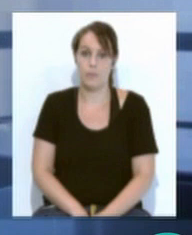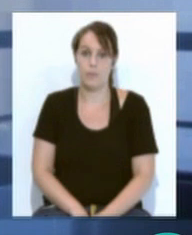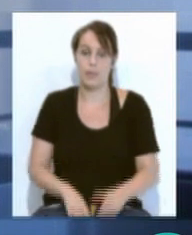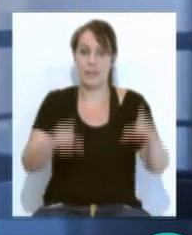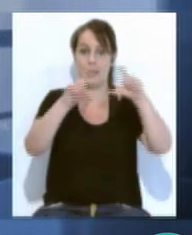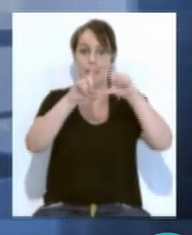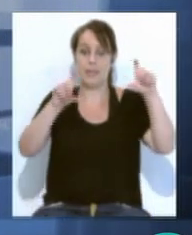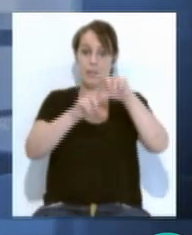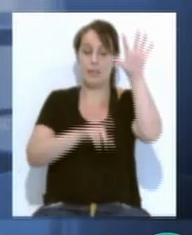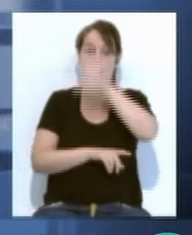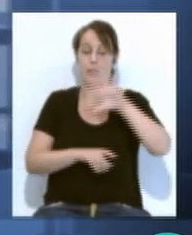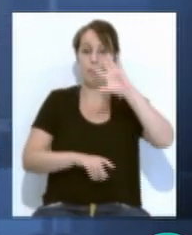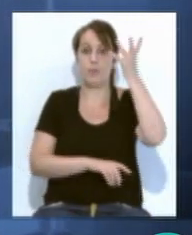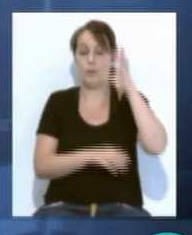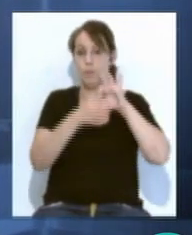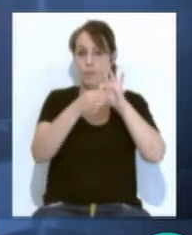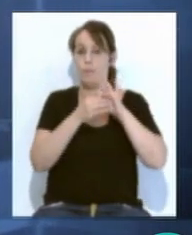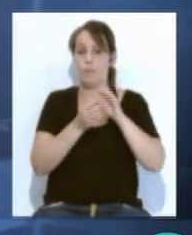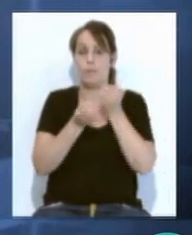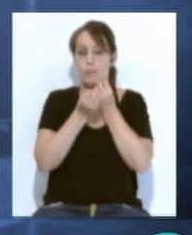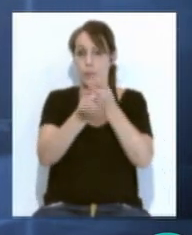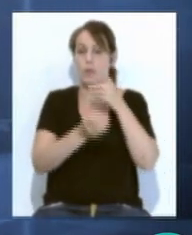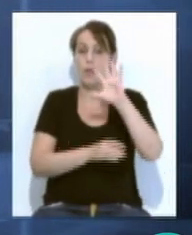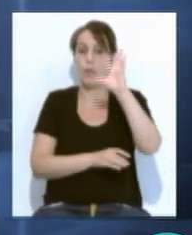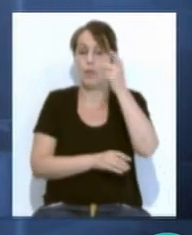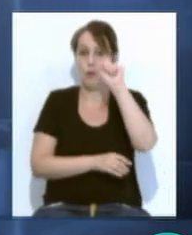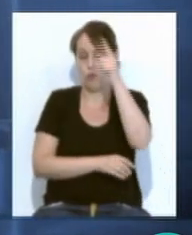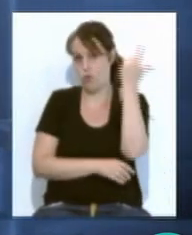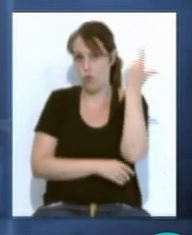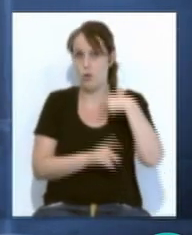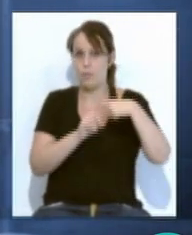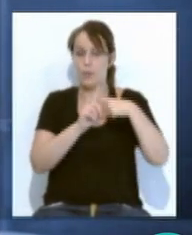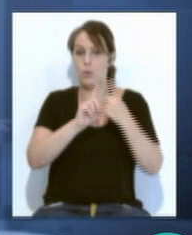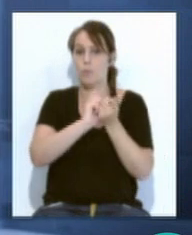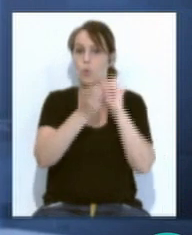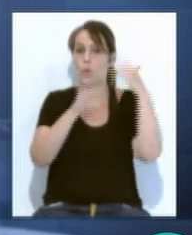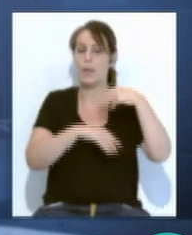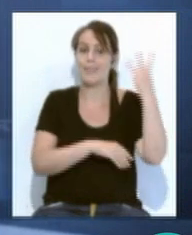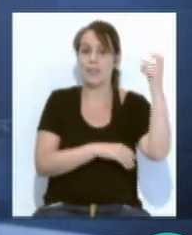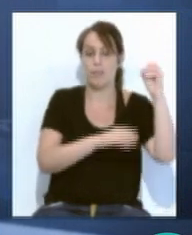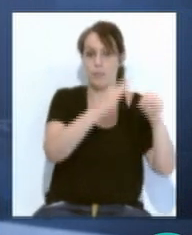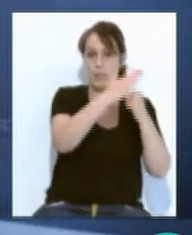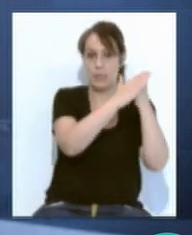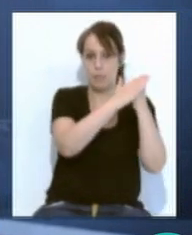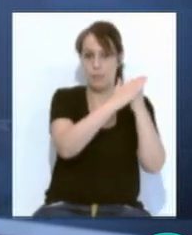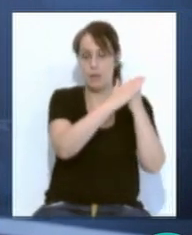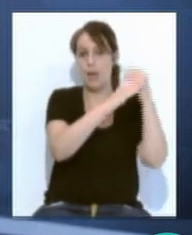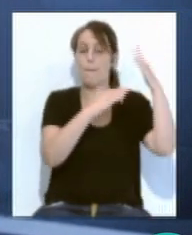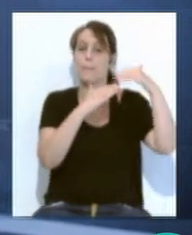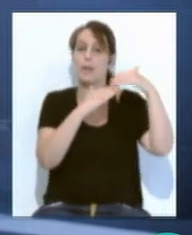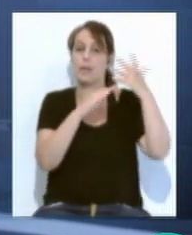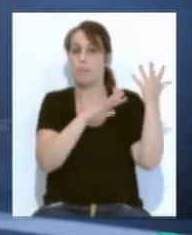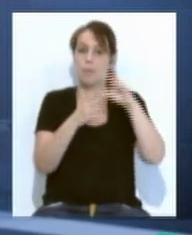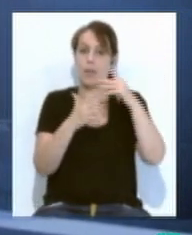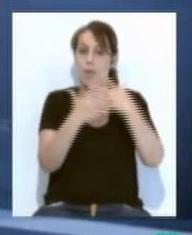La Agencia Estatal de Meteorología anuncia cielos despejados. Las temperaturas sin cambios con 30 grados de máxima y con la mínima